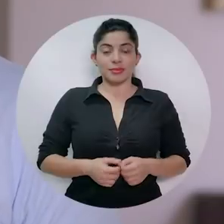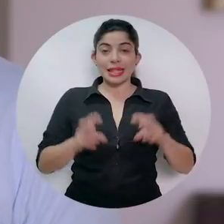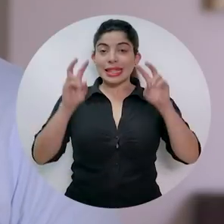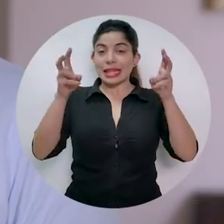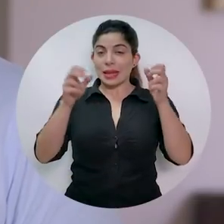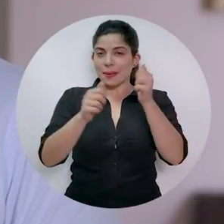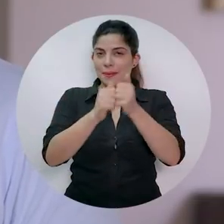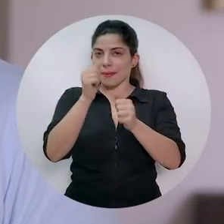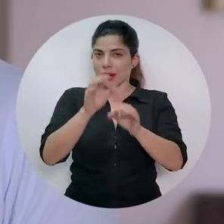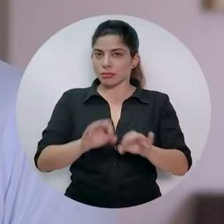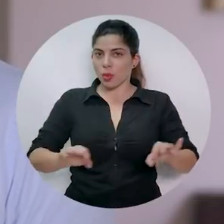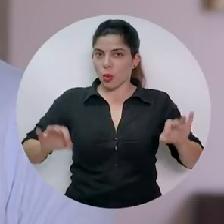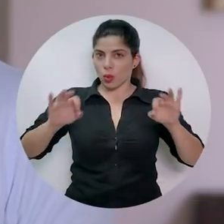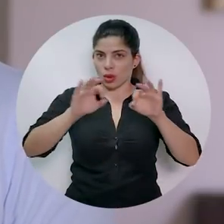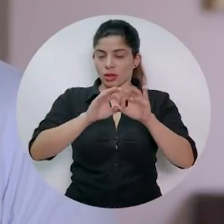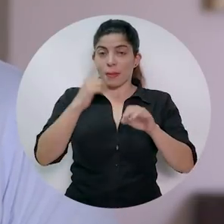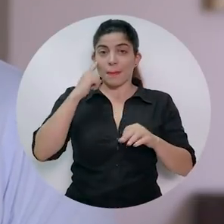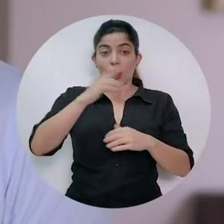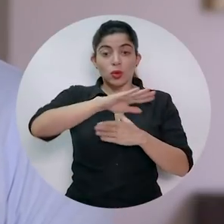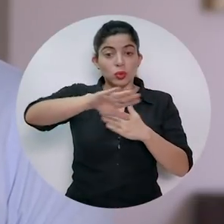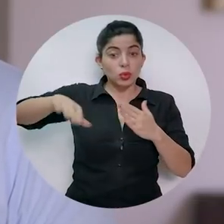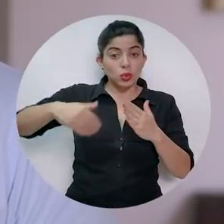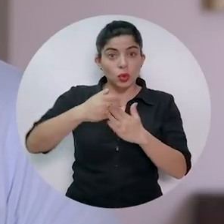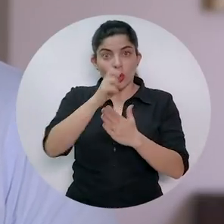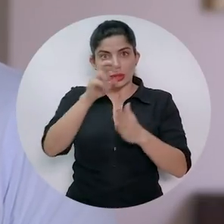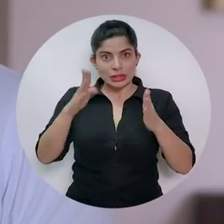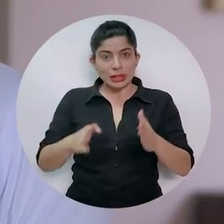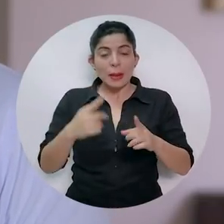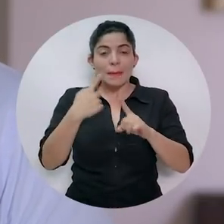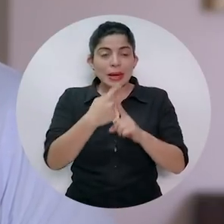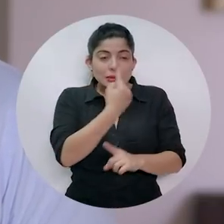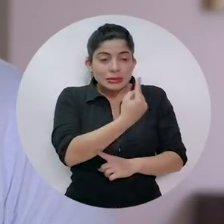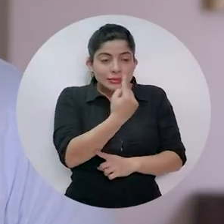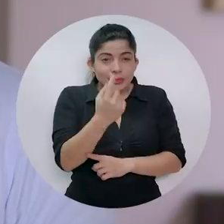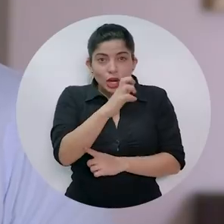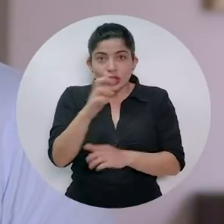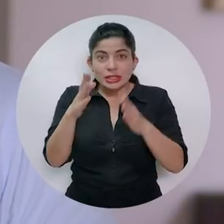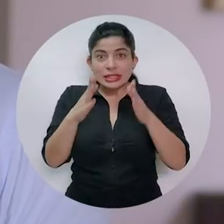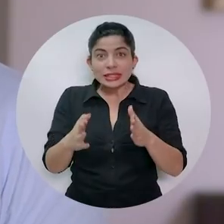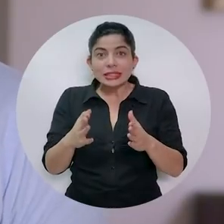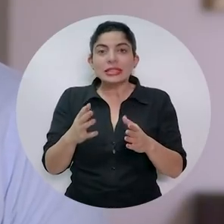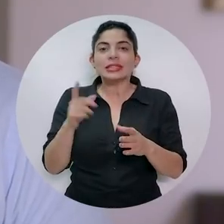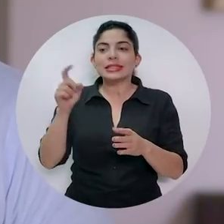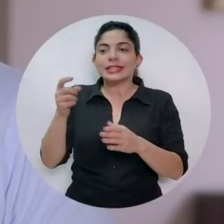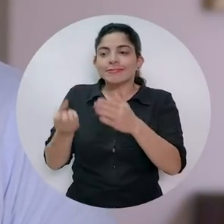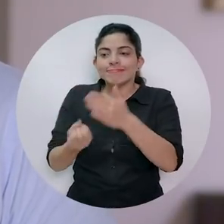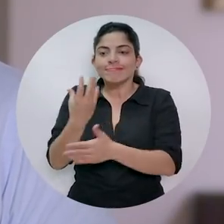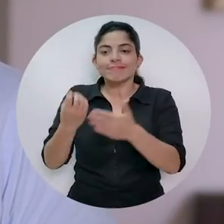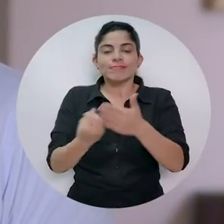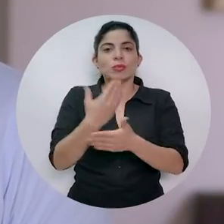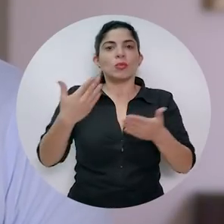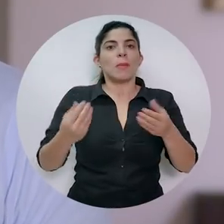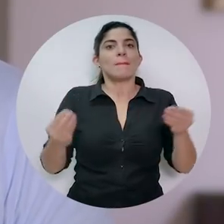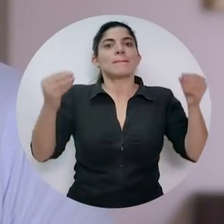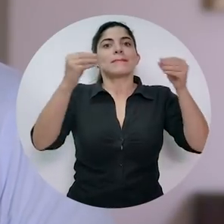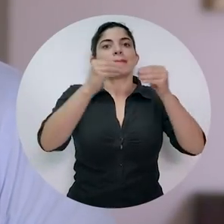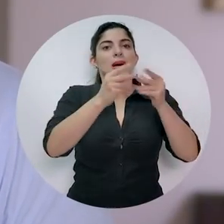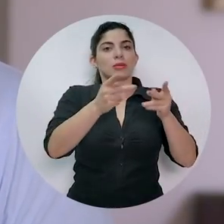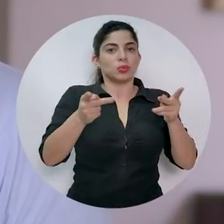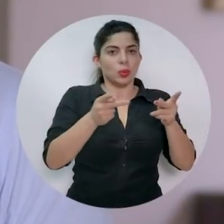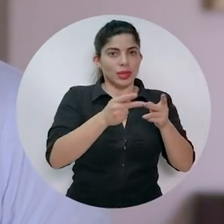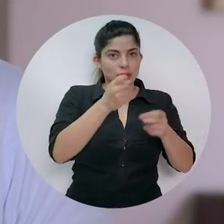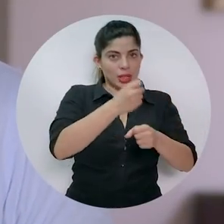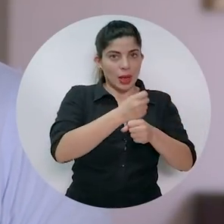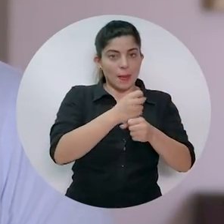El tema prioritario para Costa Rica y para cada costarricense hoy es la generación de más puestos de trabajo y de más